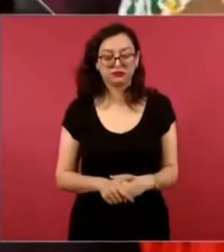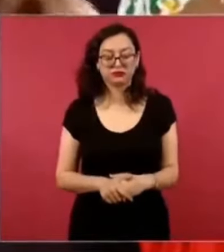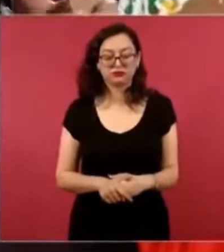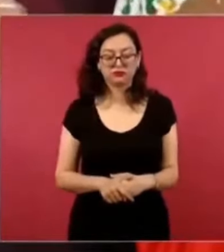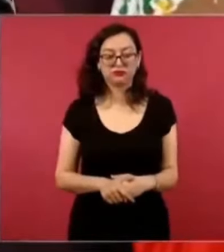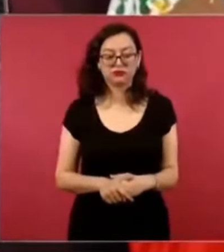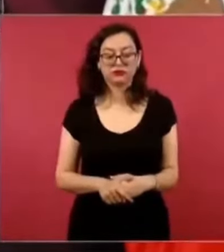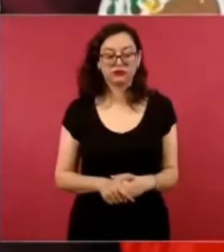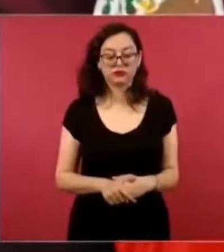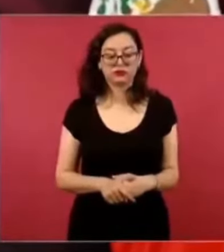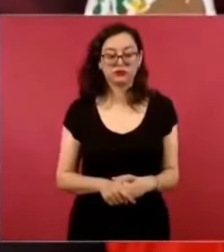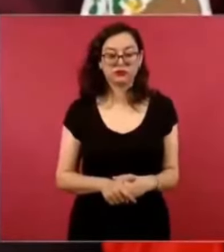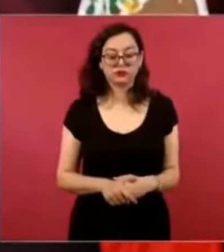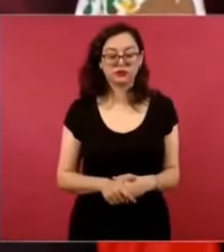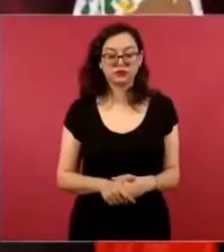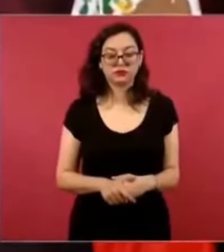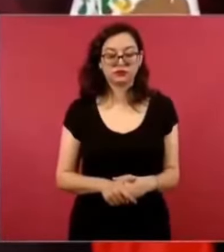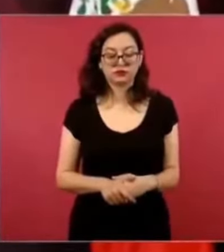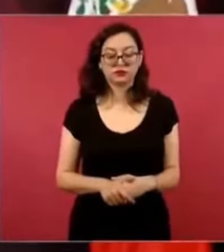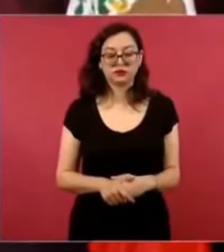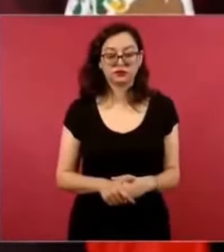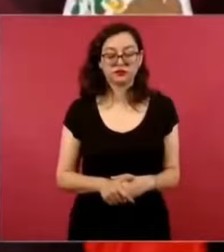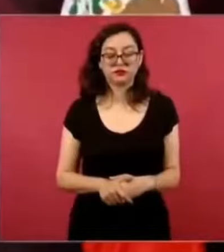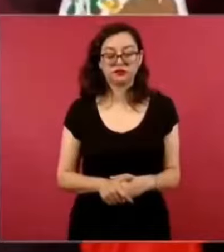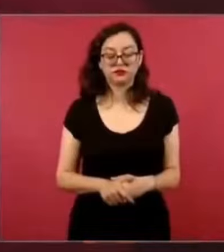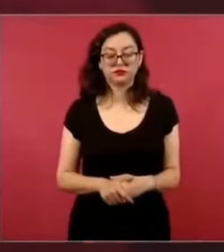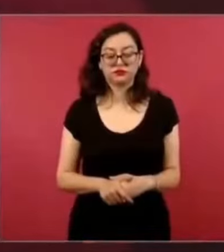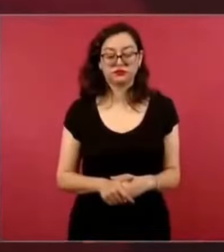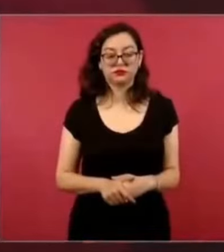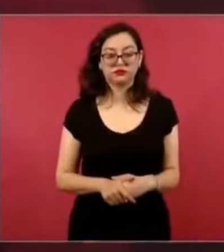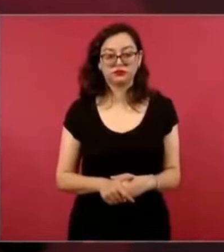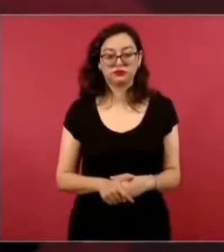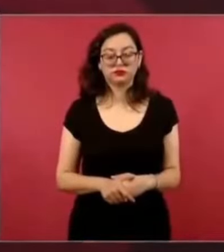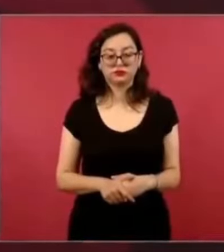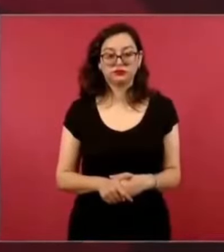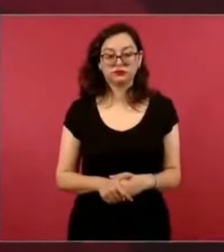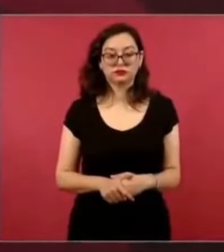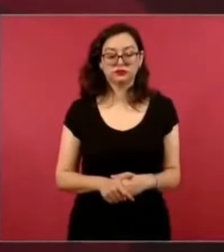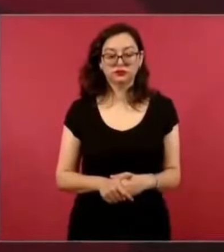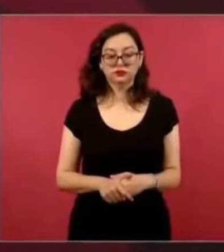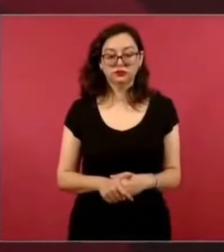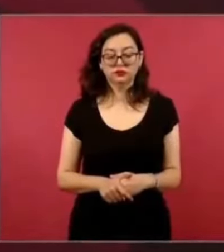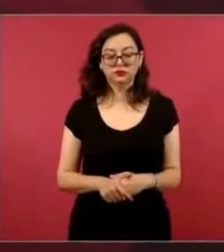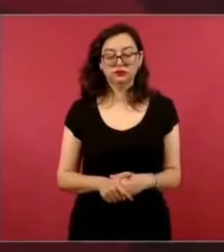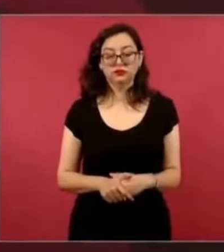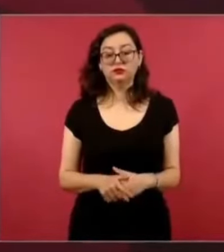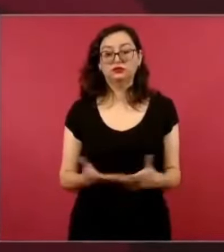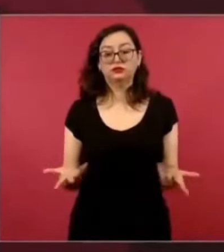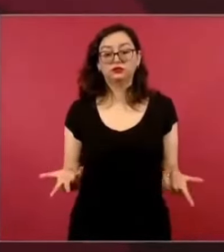querían era renovar el régimen